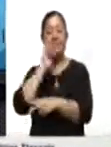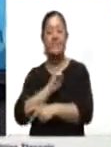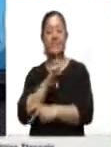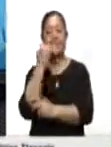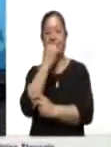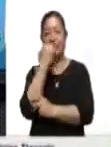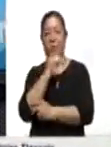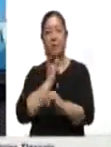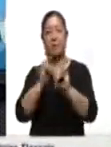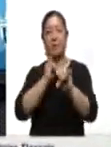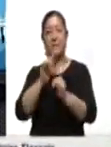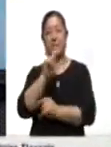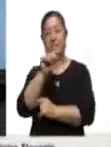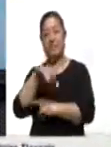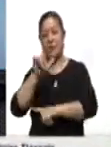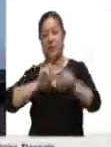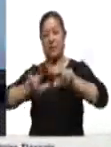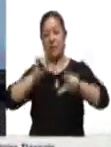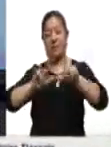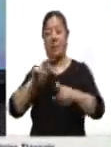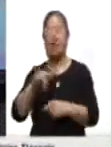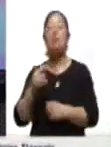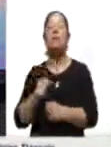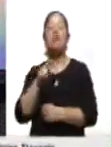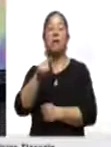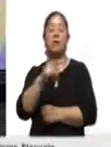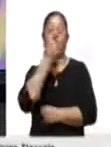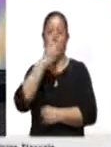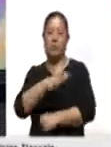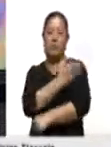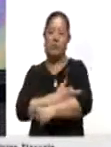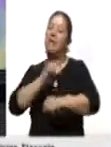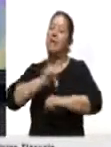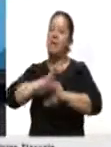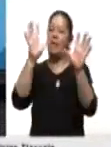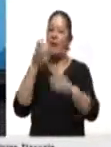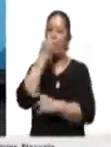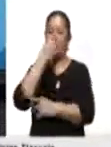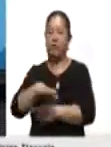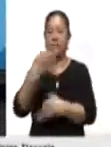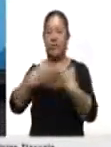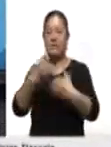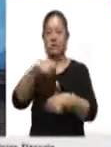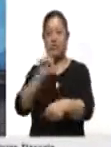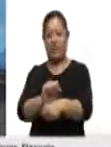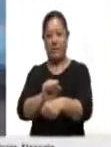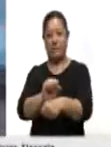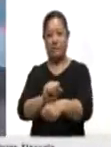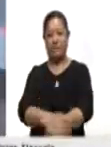intérprete en lengua de señas mexicana. Deseo que tengan un excelente tarde y por supuesto un excelente fin de semana.